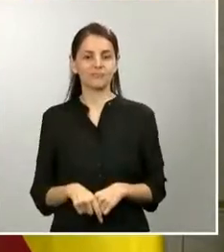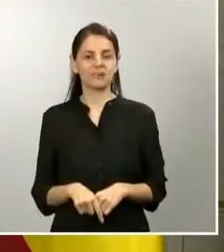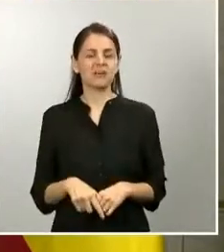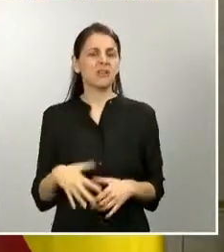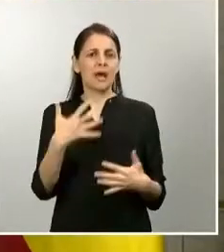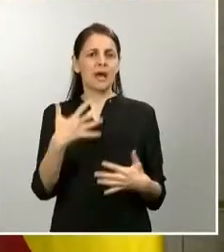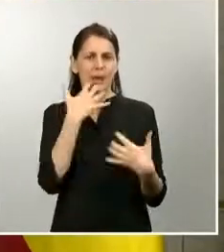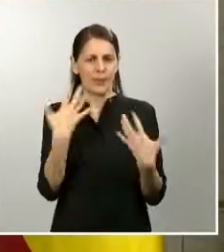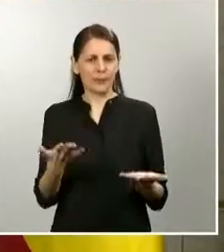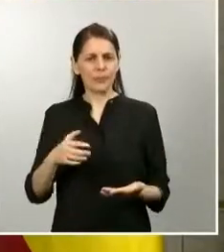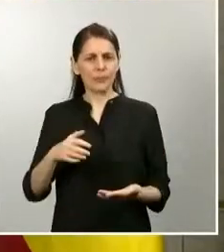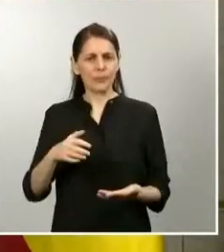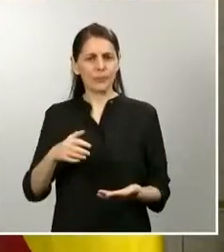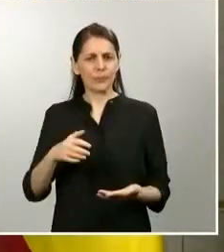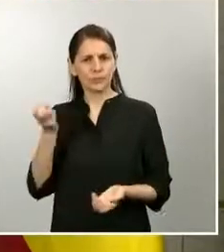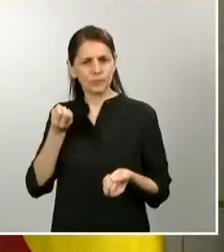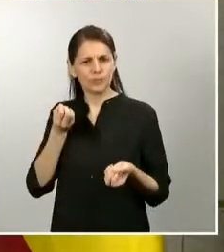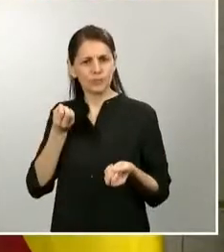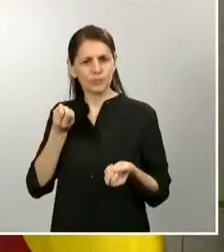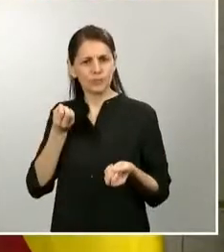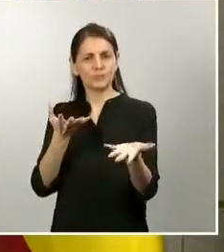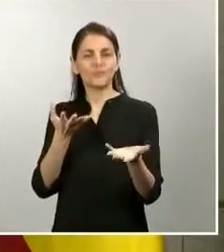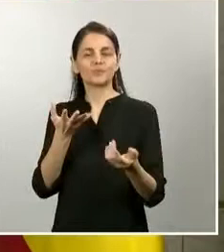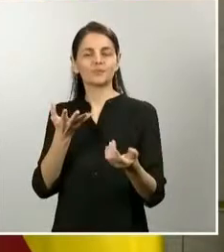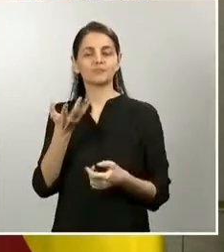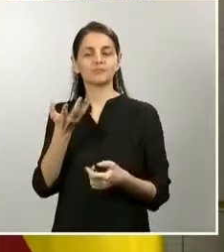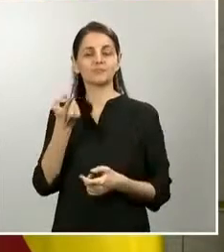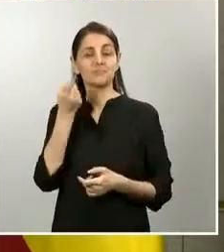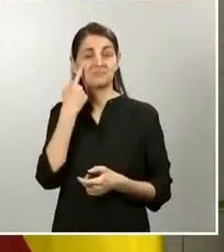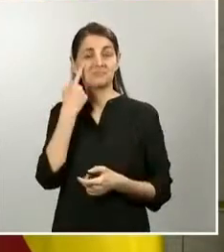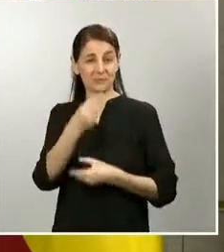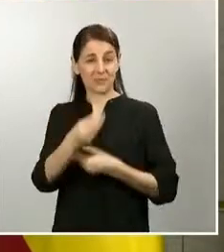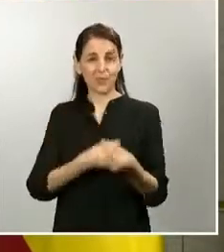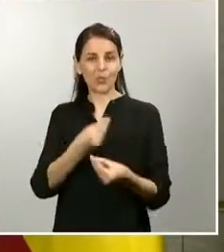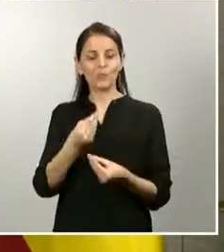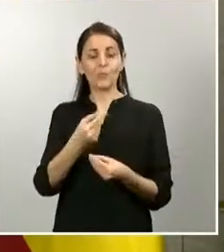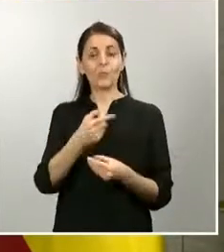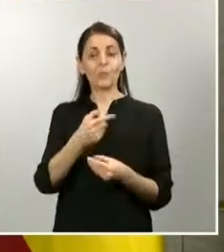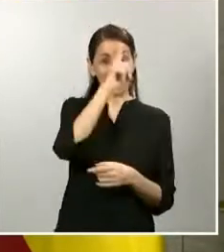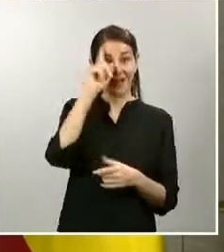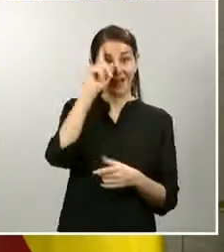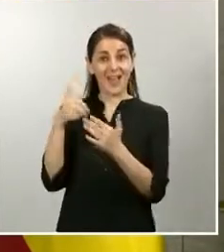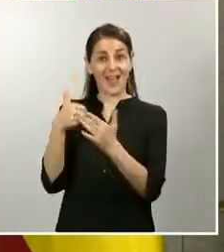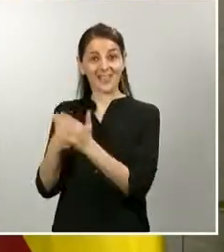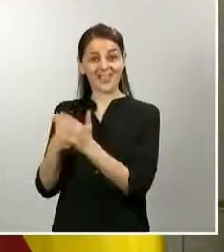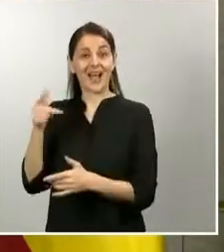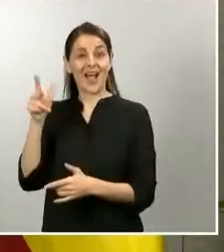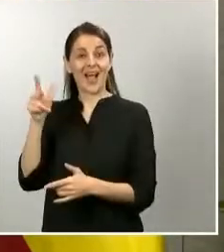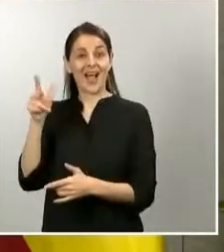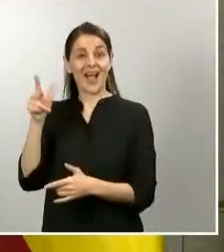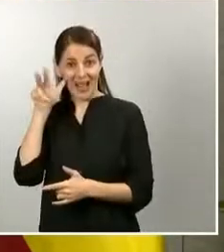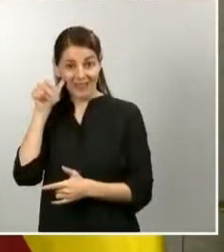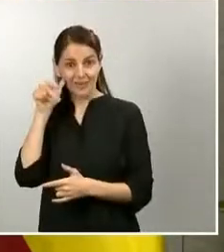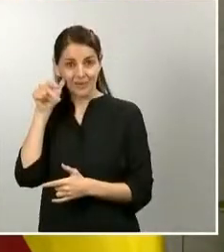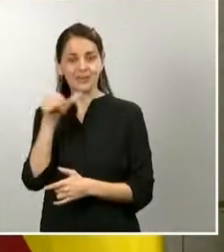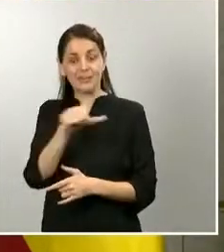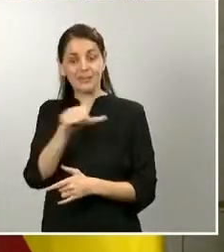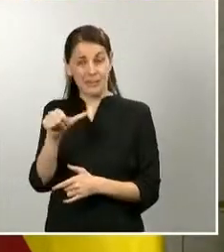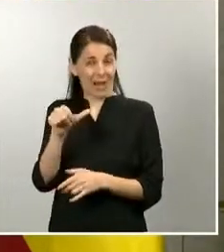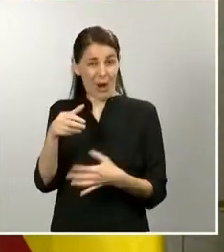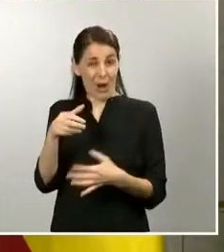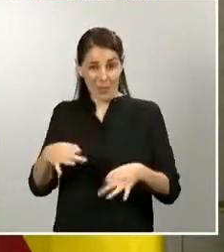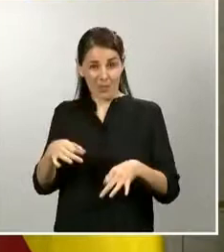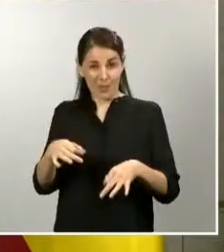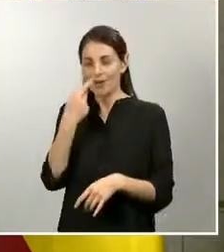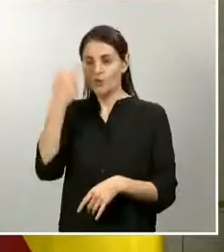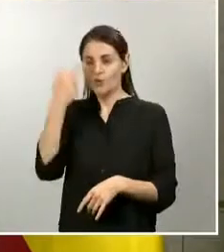reducción de utilización, en la línea Madrid-Alecante, en una semana normal del año pasado, hubieran viajado unas 9